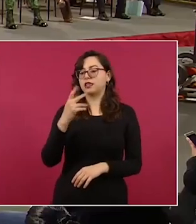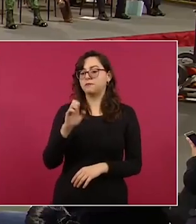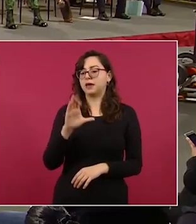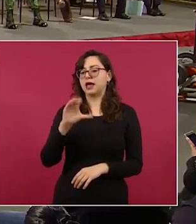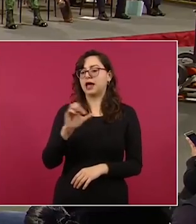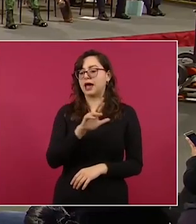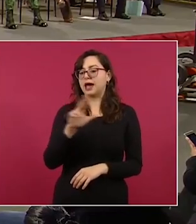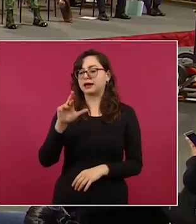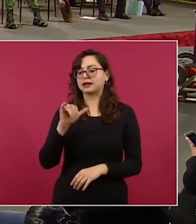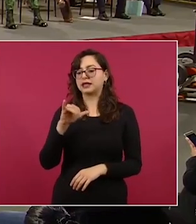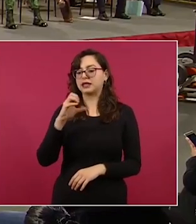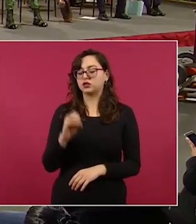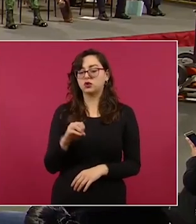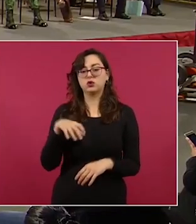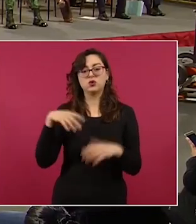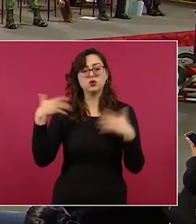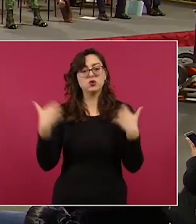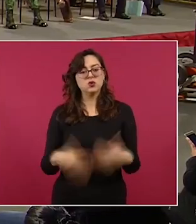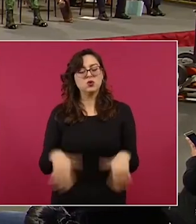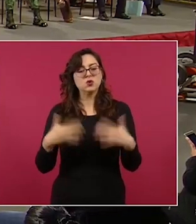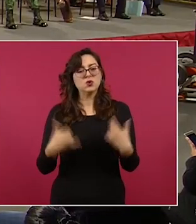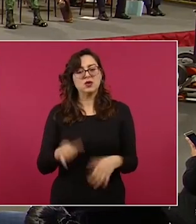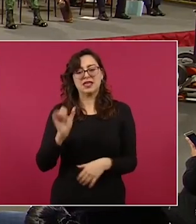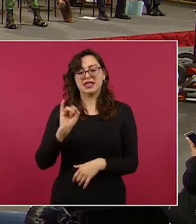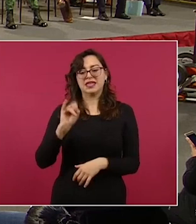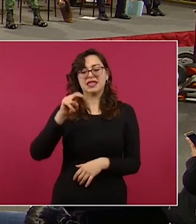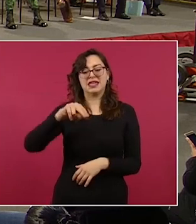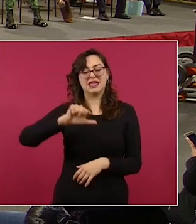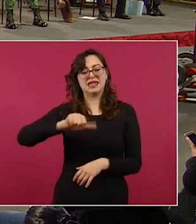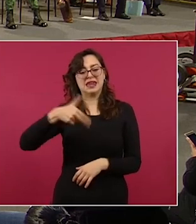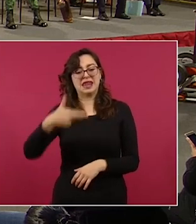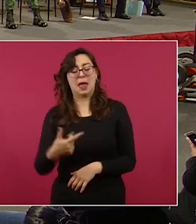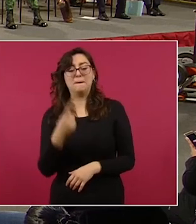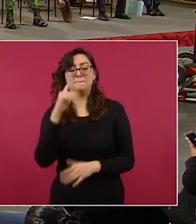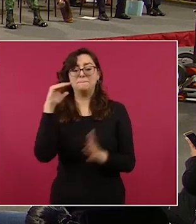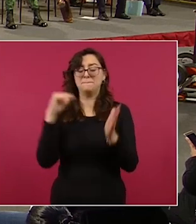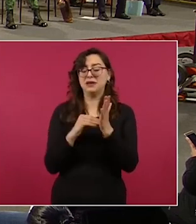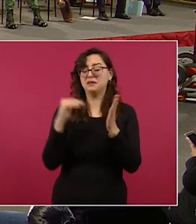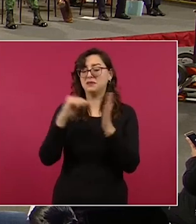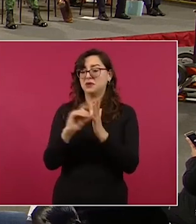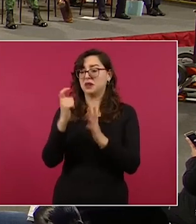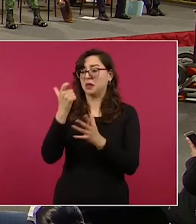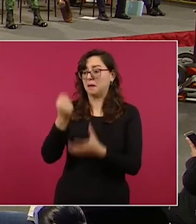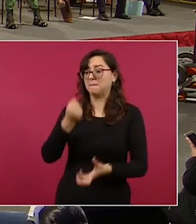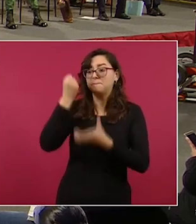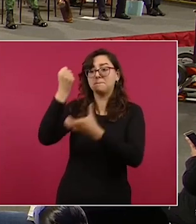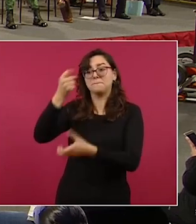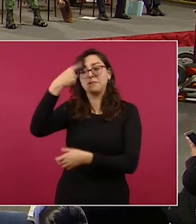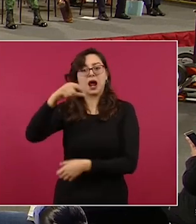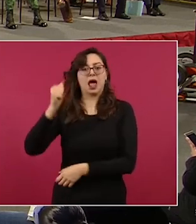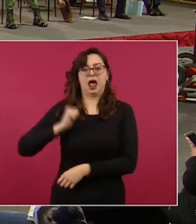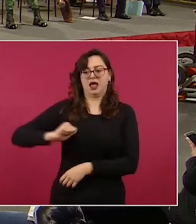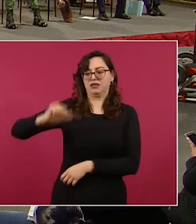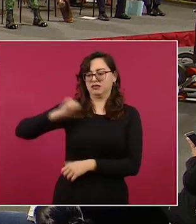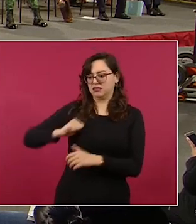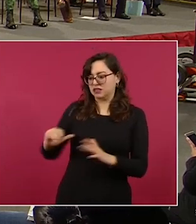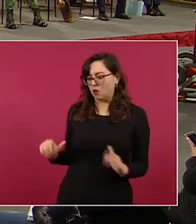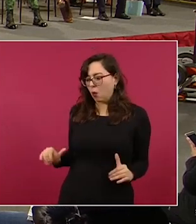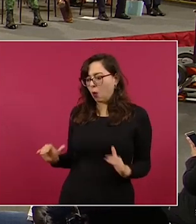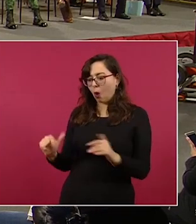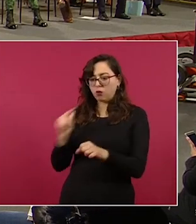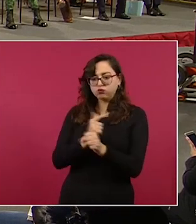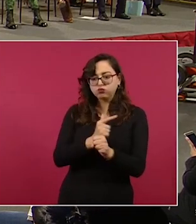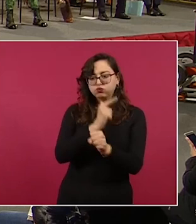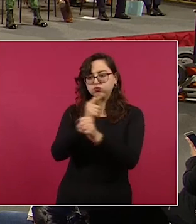histórica del INA, más de mil millones de pesos, esta inversión en vestigios arqueológicos que el mundo tiene derecho a